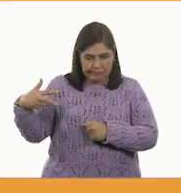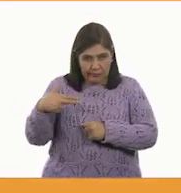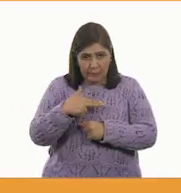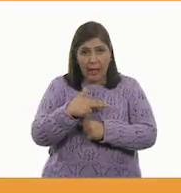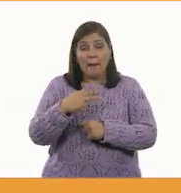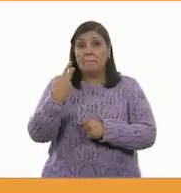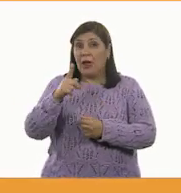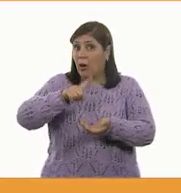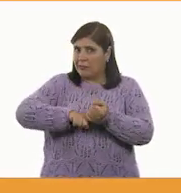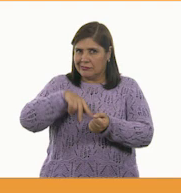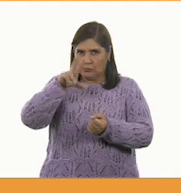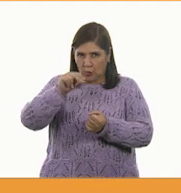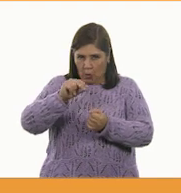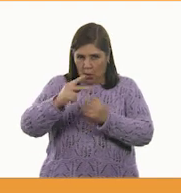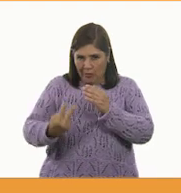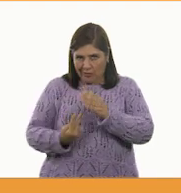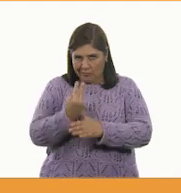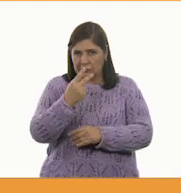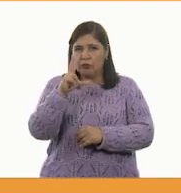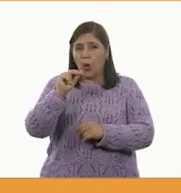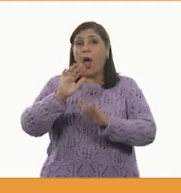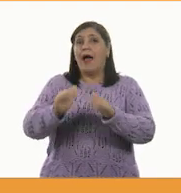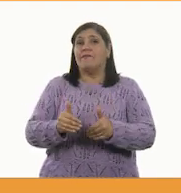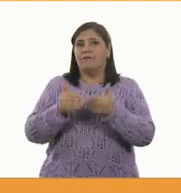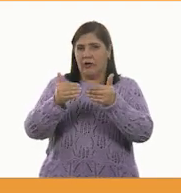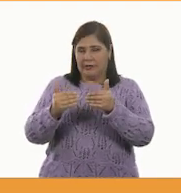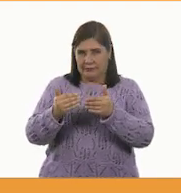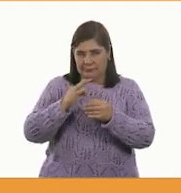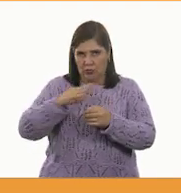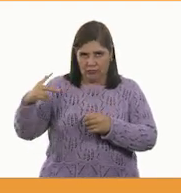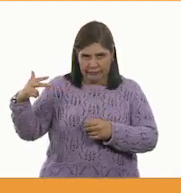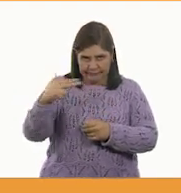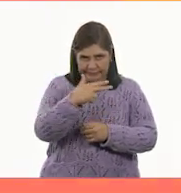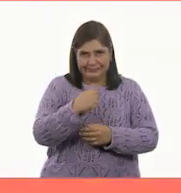fuera de la playera No introduzcas las tijeras en ella